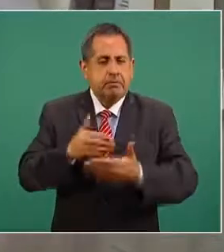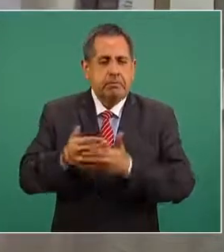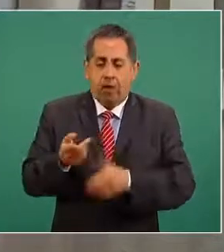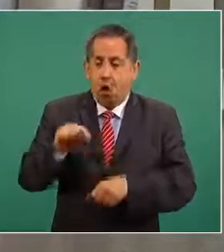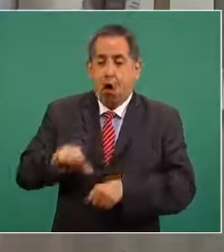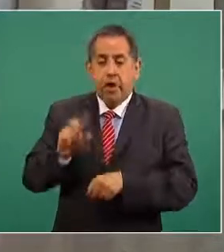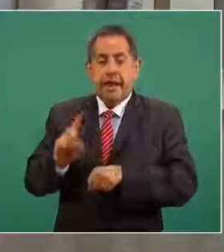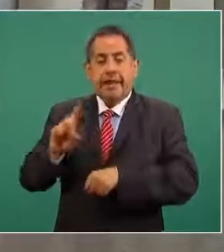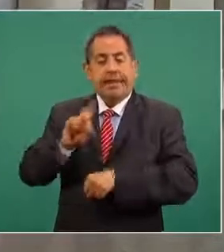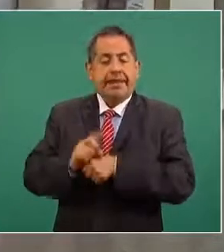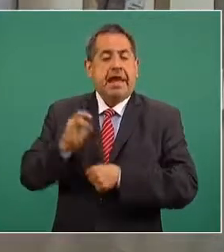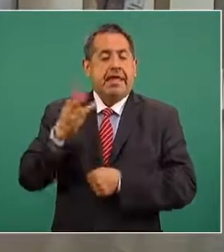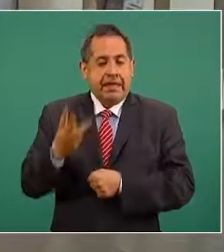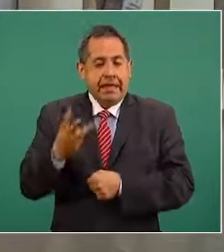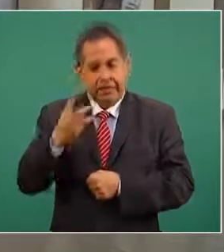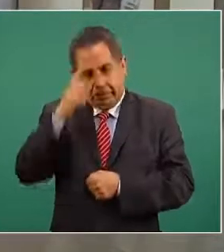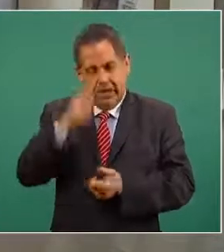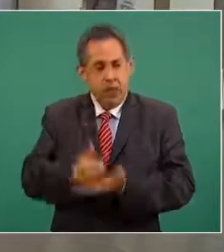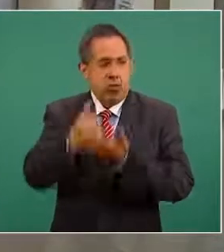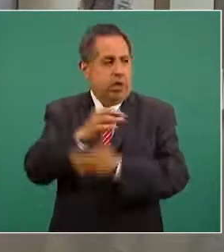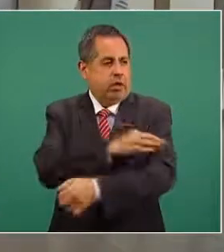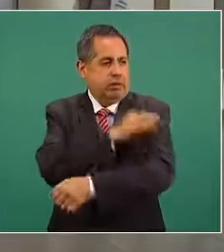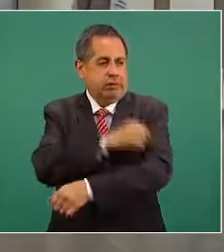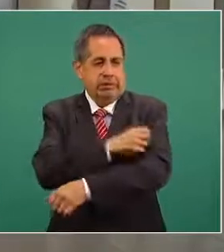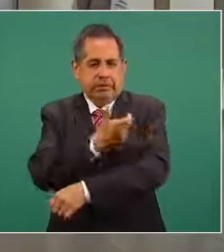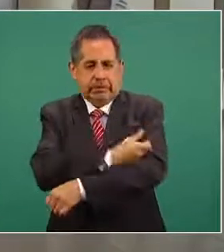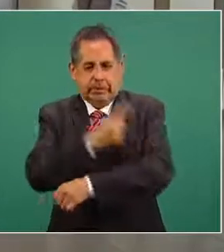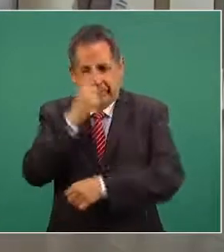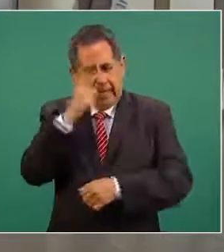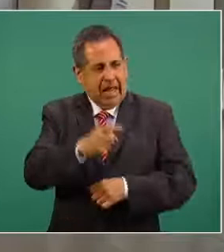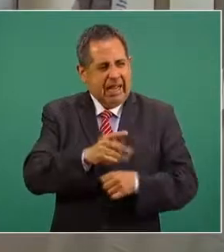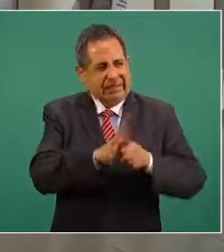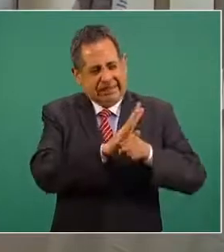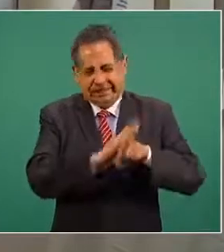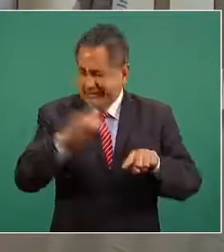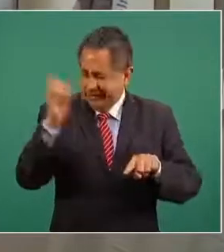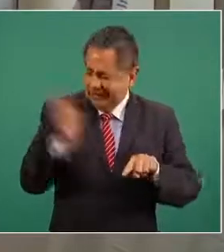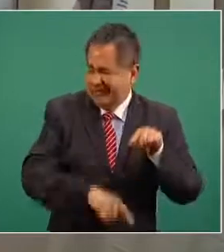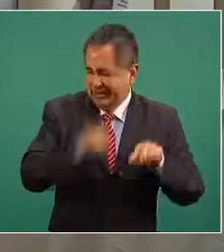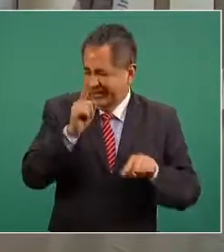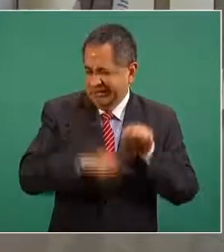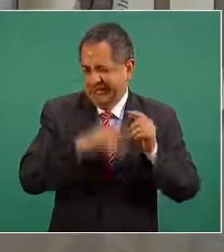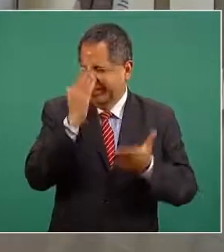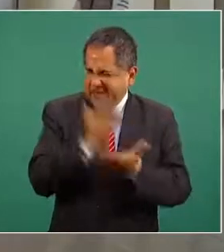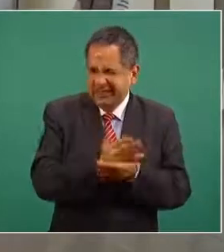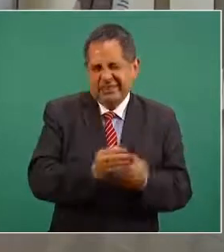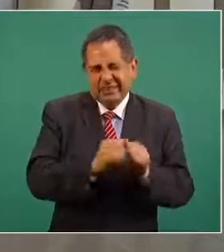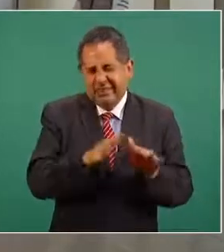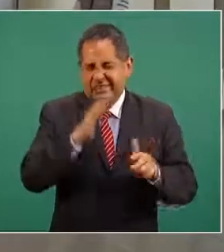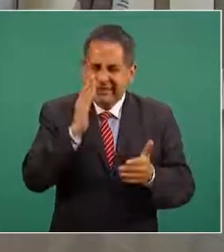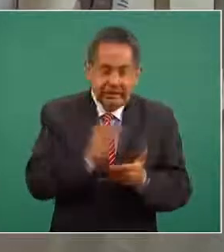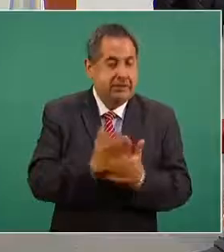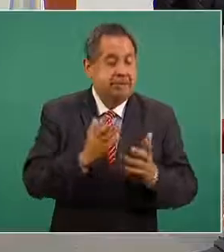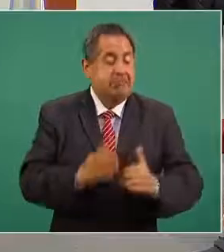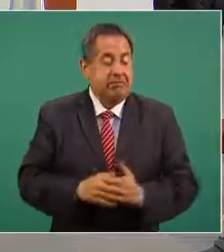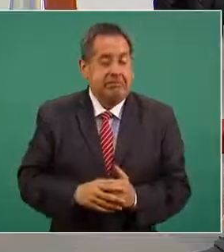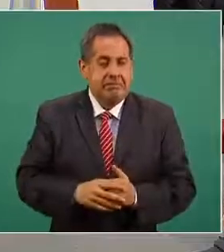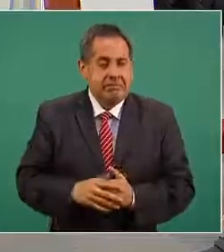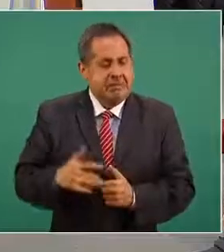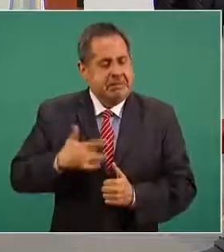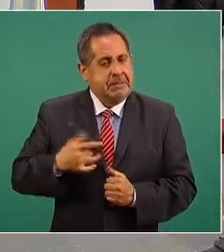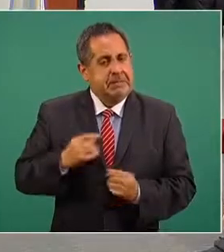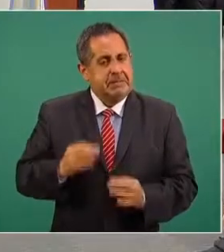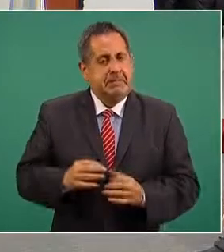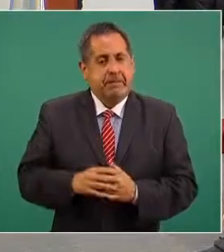tres de esta jornada de vacunación en contra de esta lucha contra esta epidemia que estamos cruzando realmente